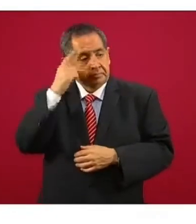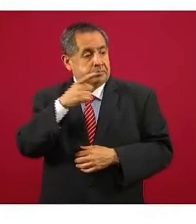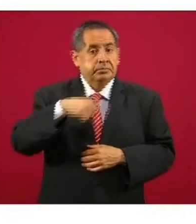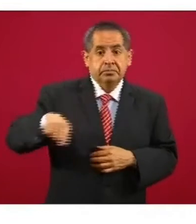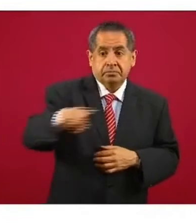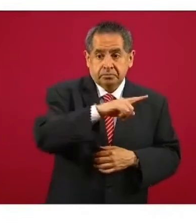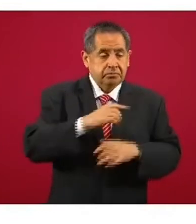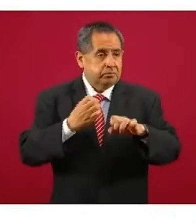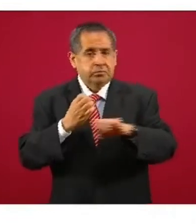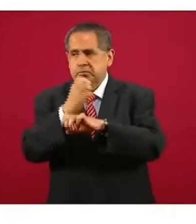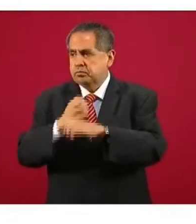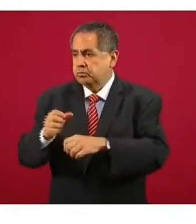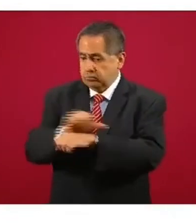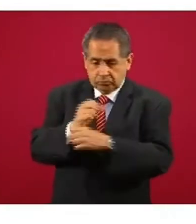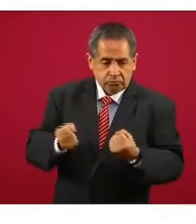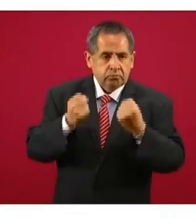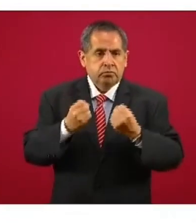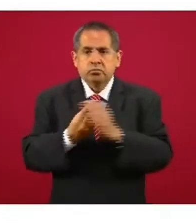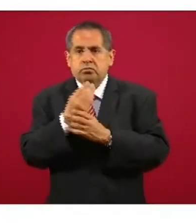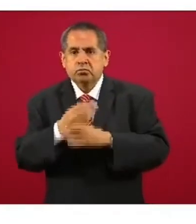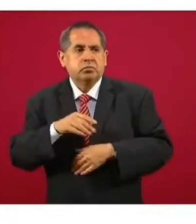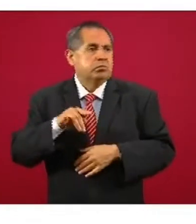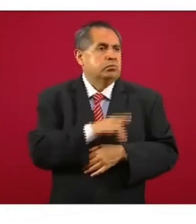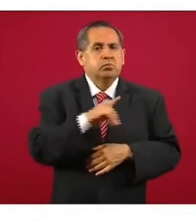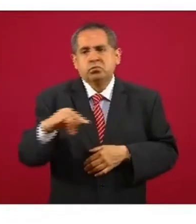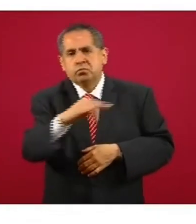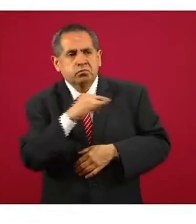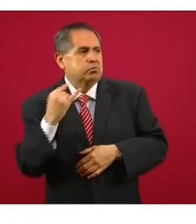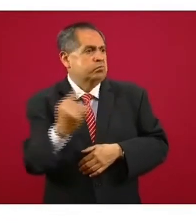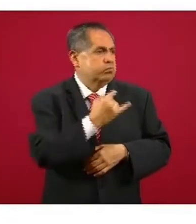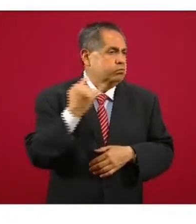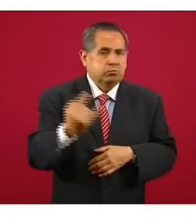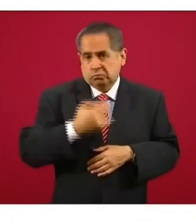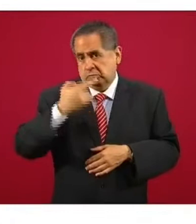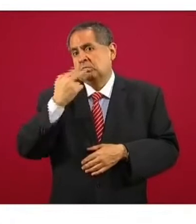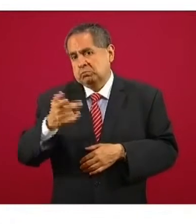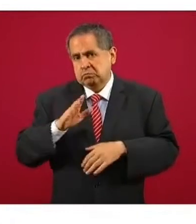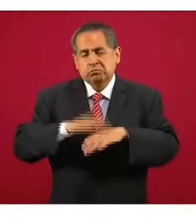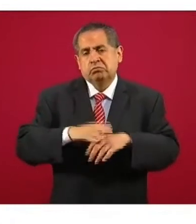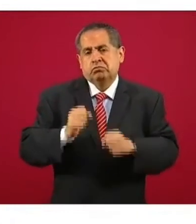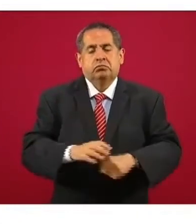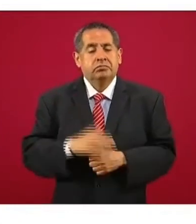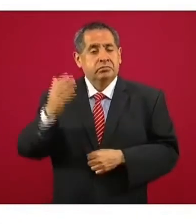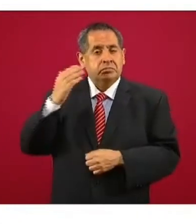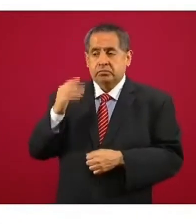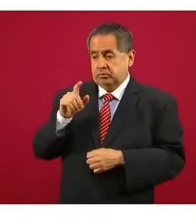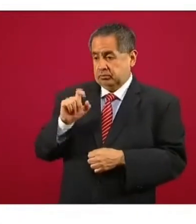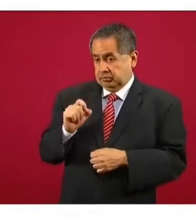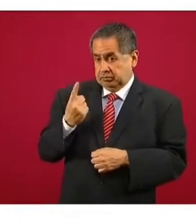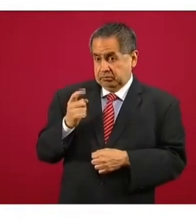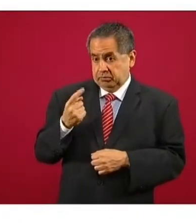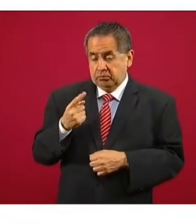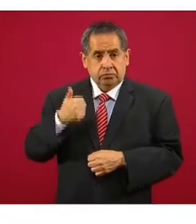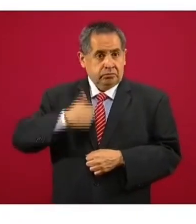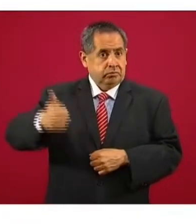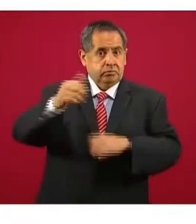mejor capacidad de movilidad al personal de la Guardia Nacional, ya que de veintiún vehículos más o menos que tenía